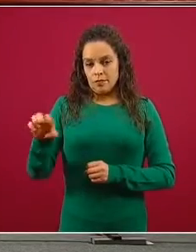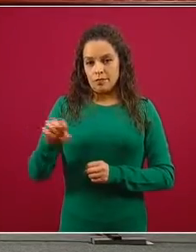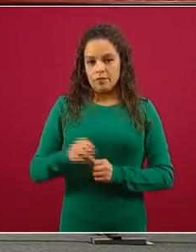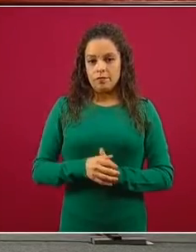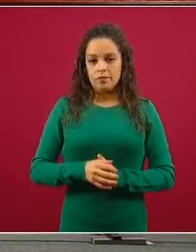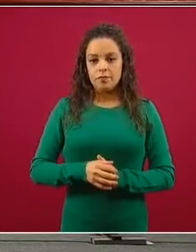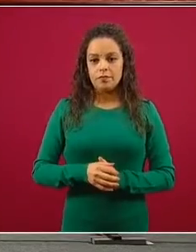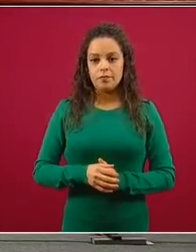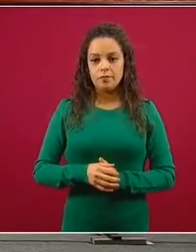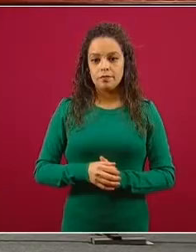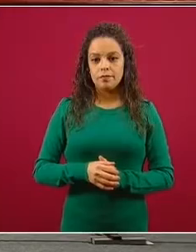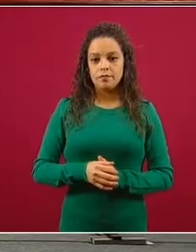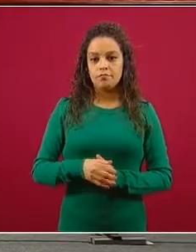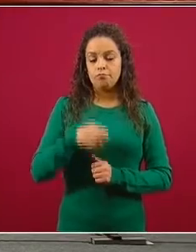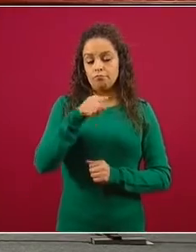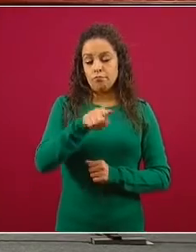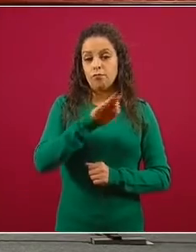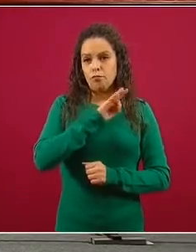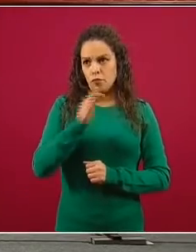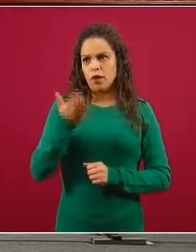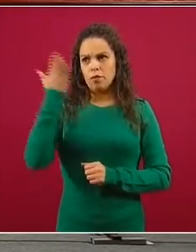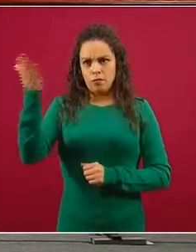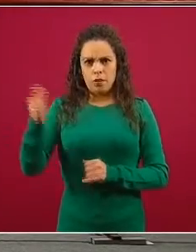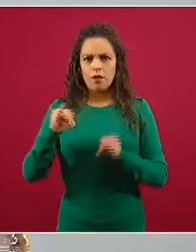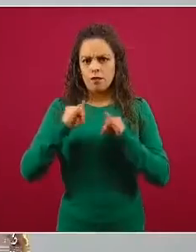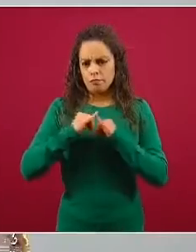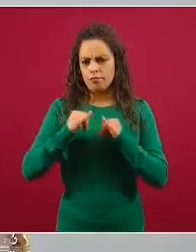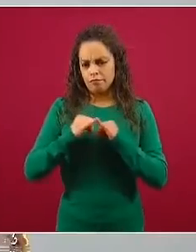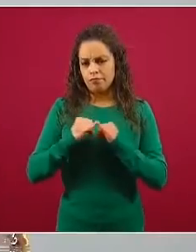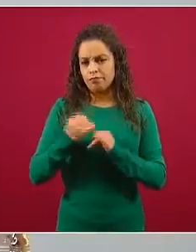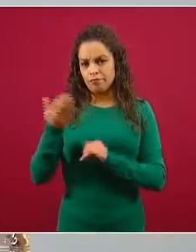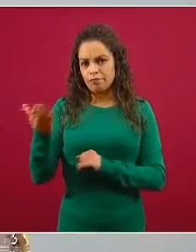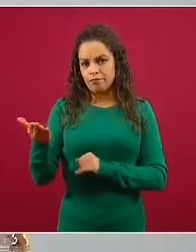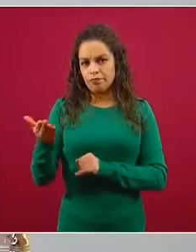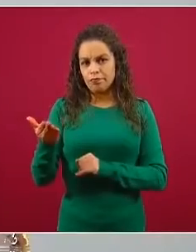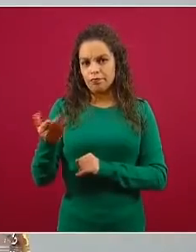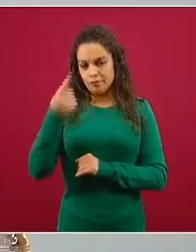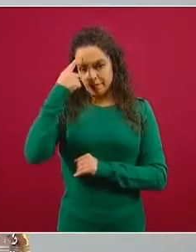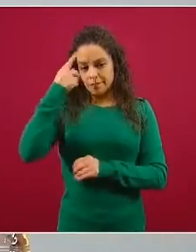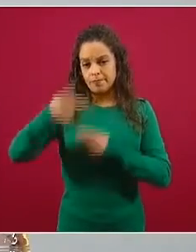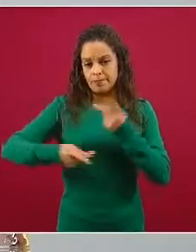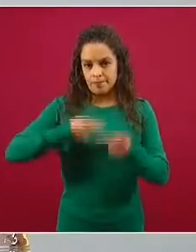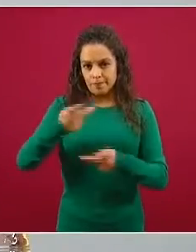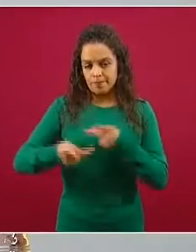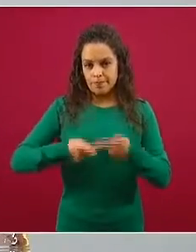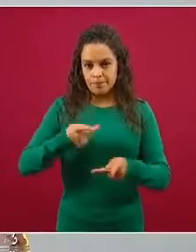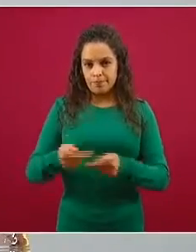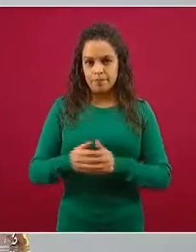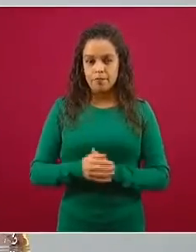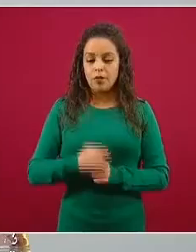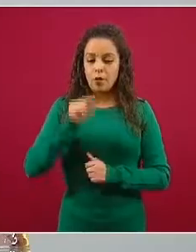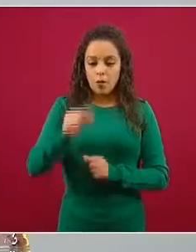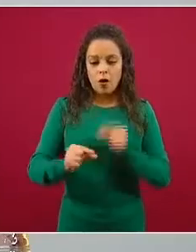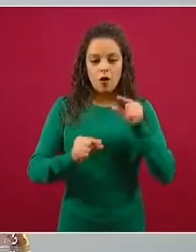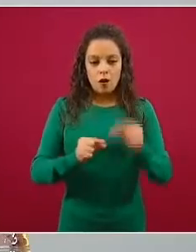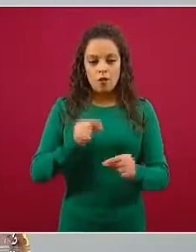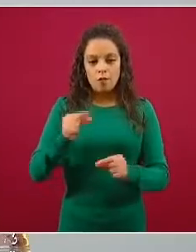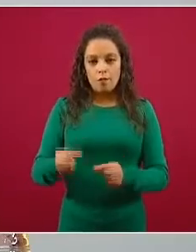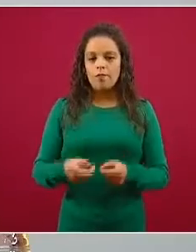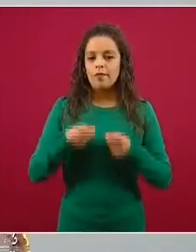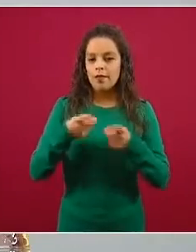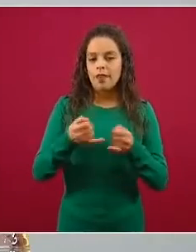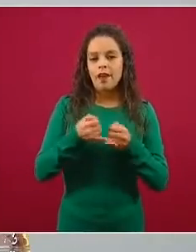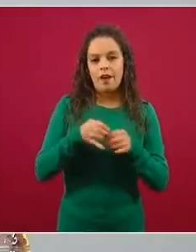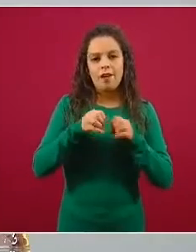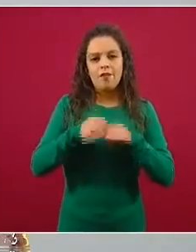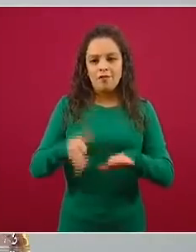del Instituto y los detalles los hemos ido conociendo y hoy nos detendremos en